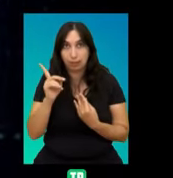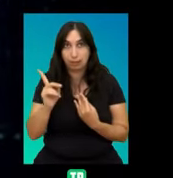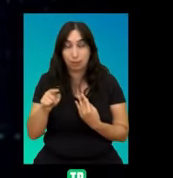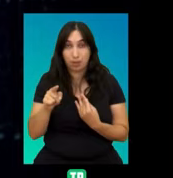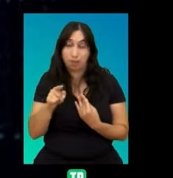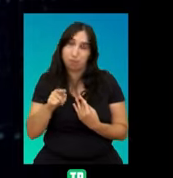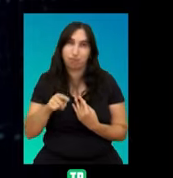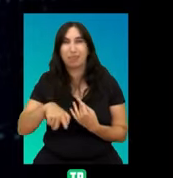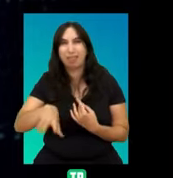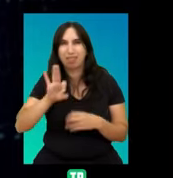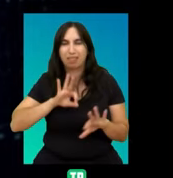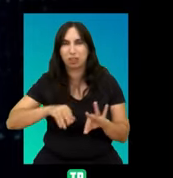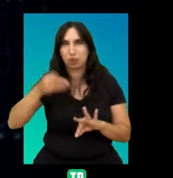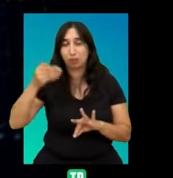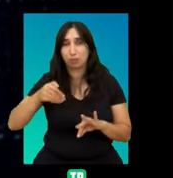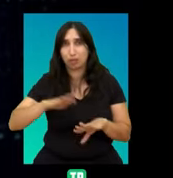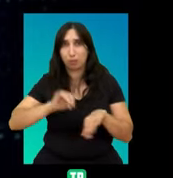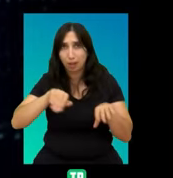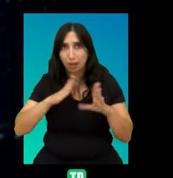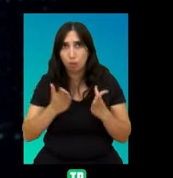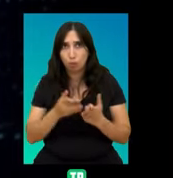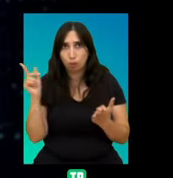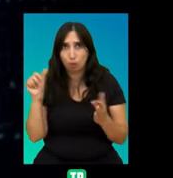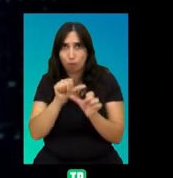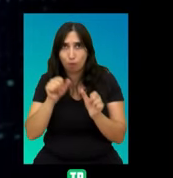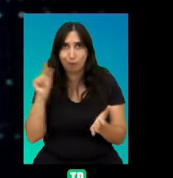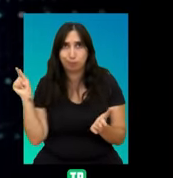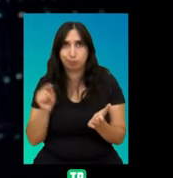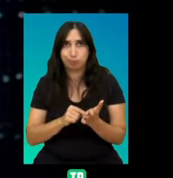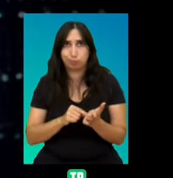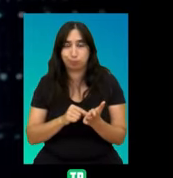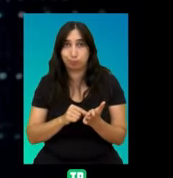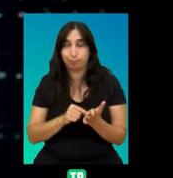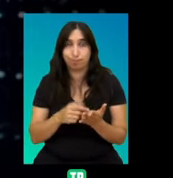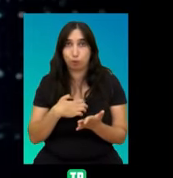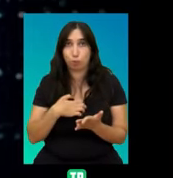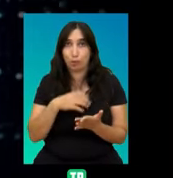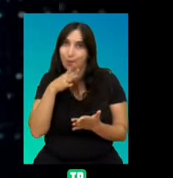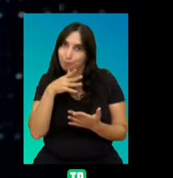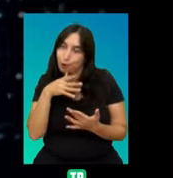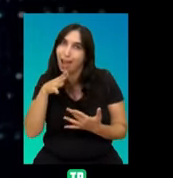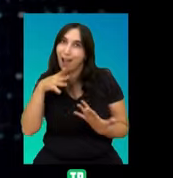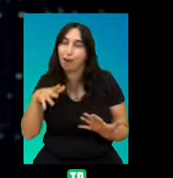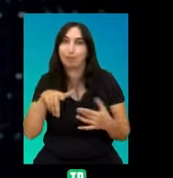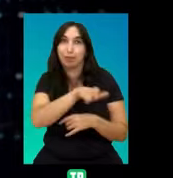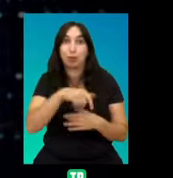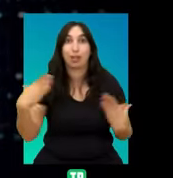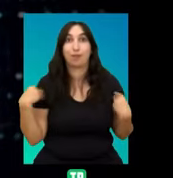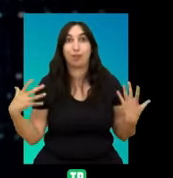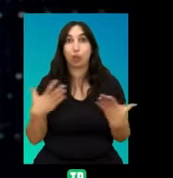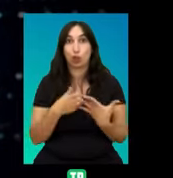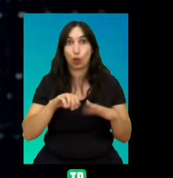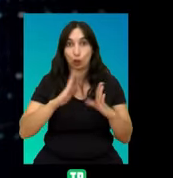sido capaz de poder tomar grandes decisiones globales con suma rapidez, merced a la inédita interconexión entre todos los